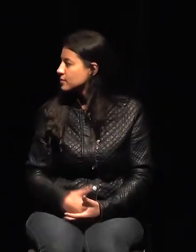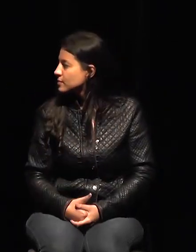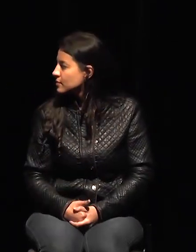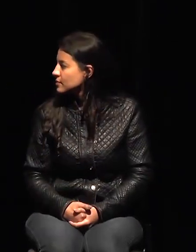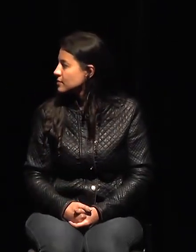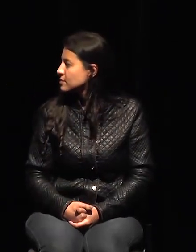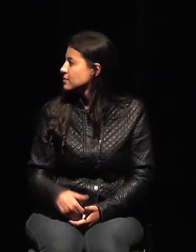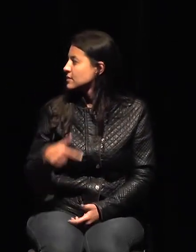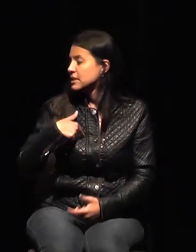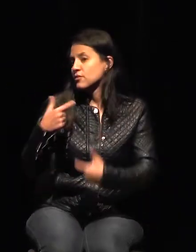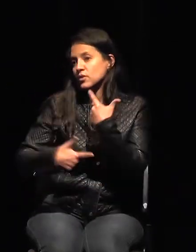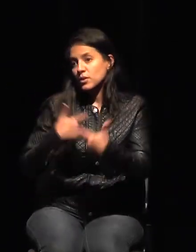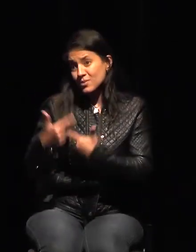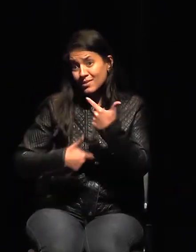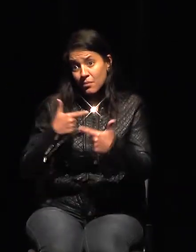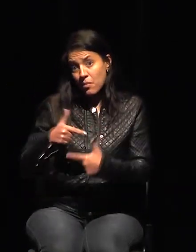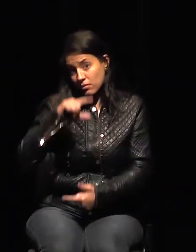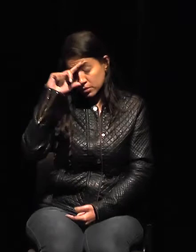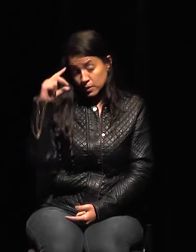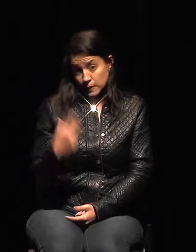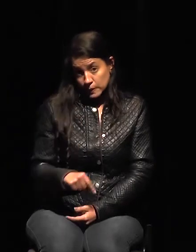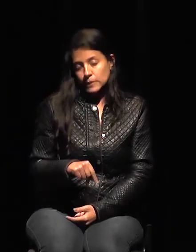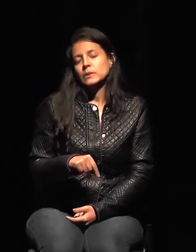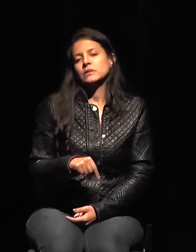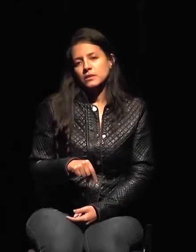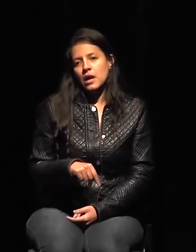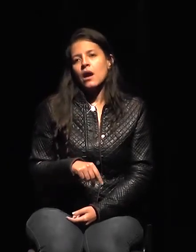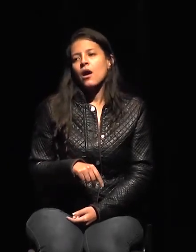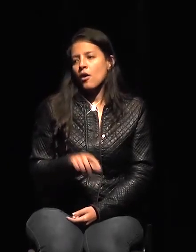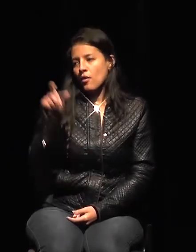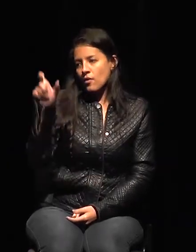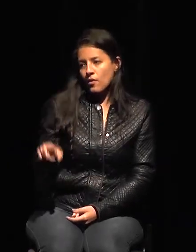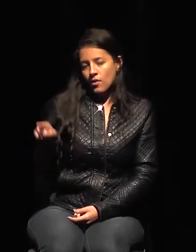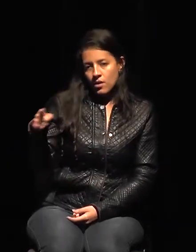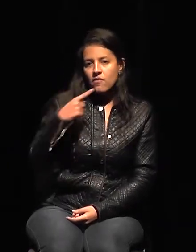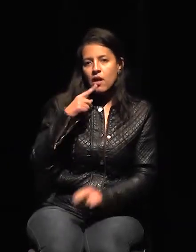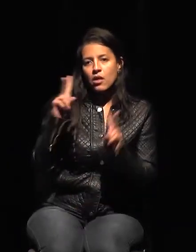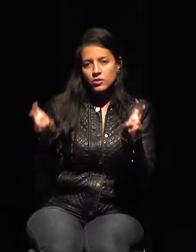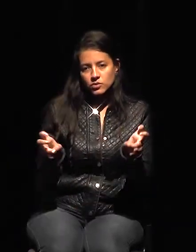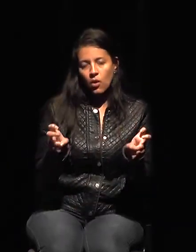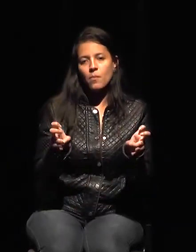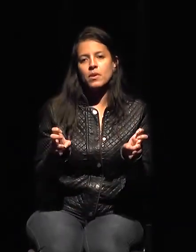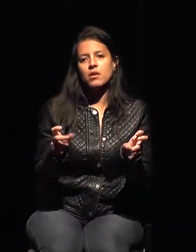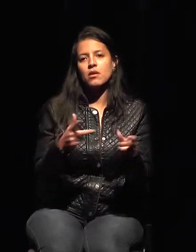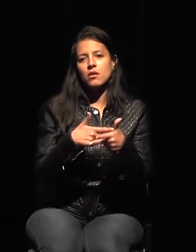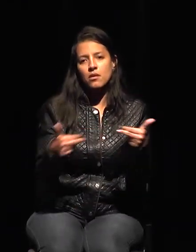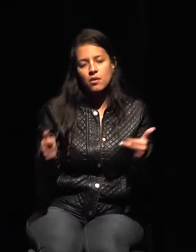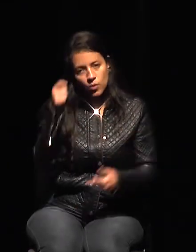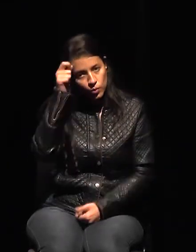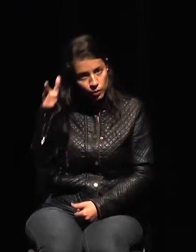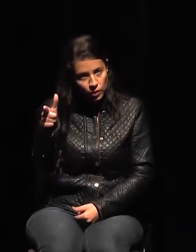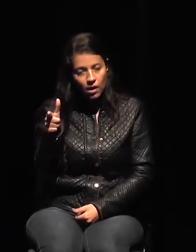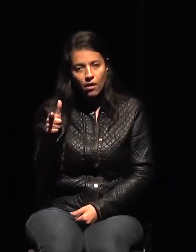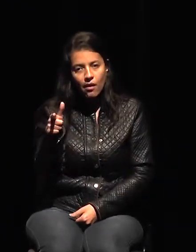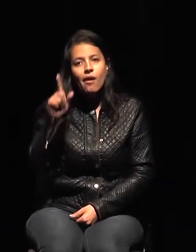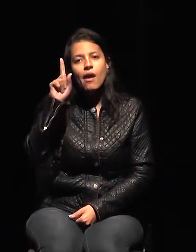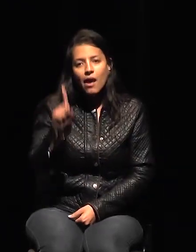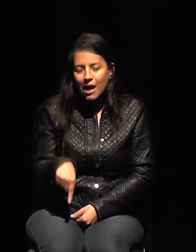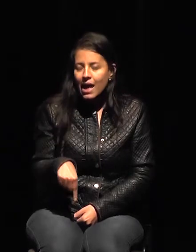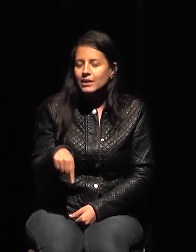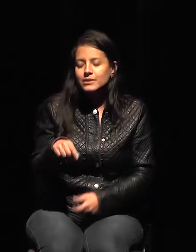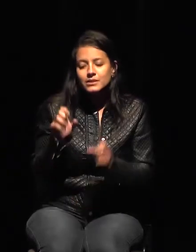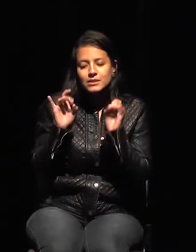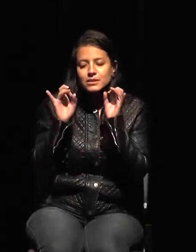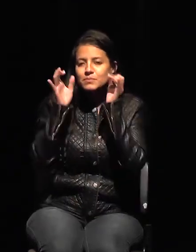La situación que comentas sobre los bienes culturales es porque, una vez más, son bienes muy específicos, la verdad. Y